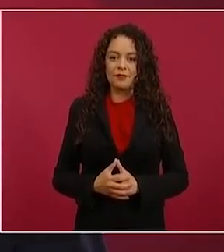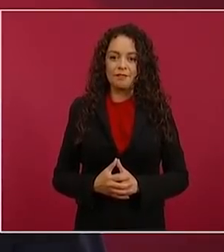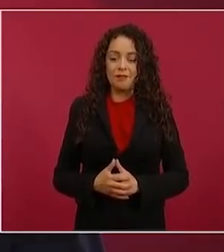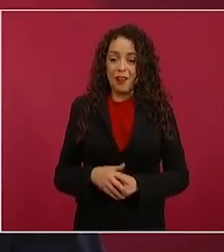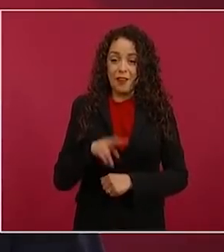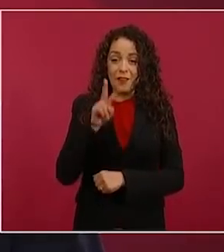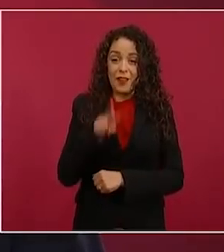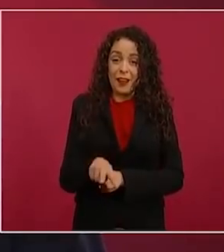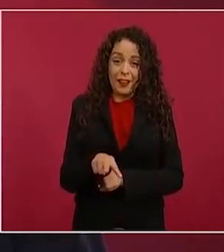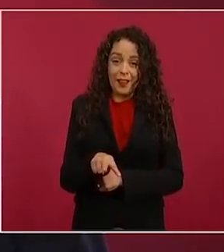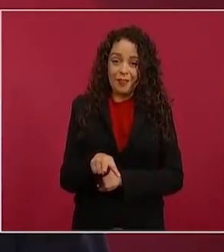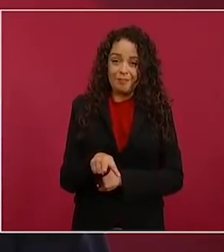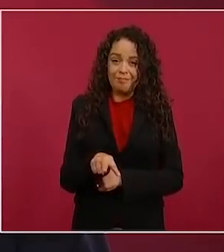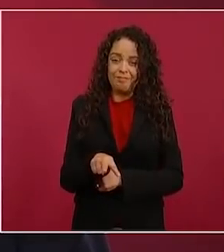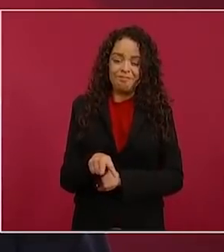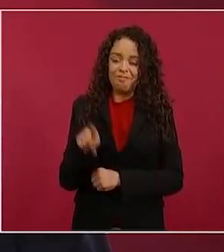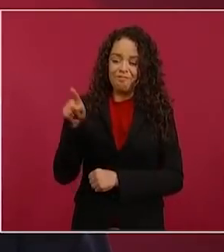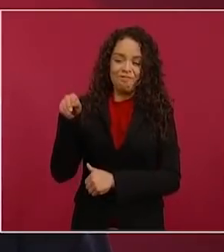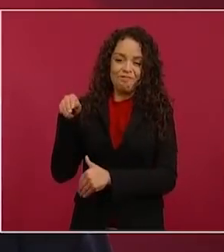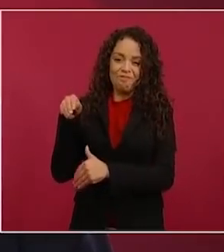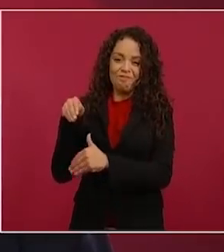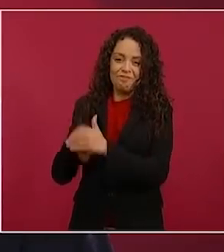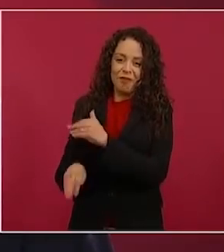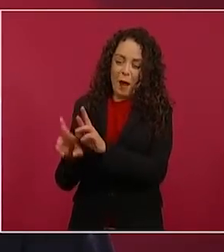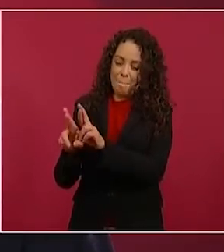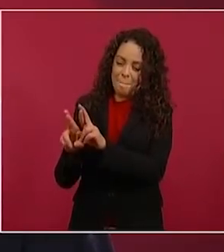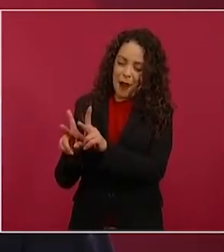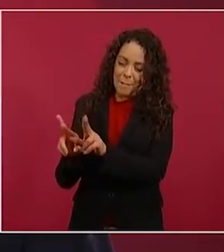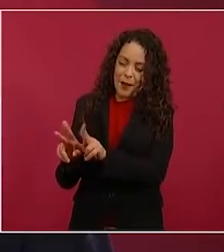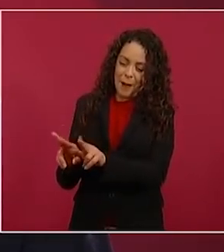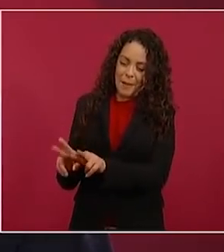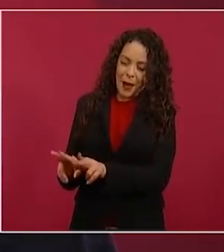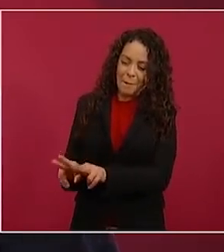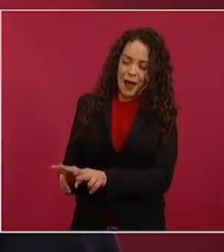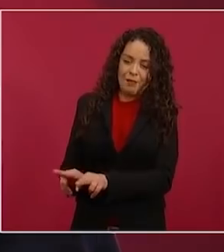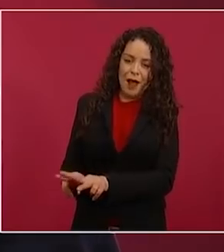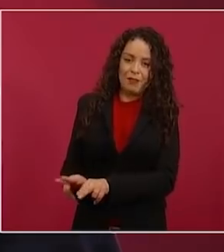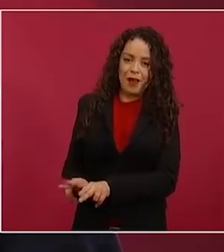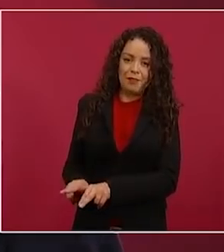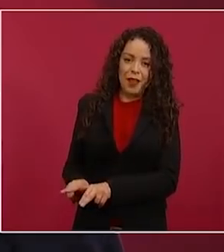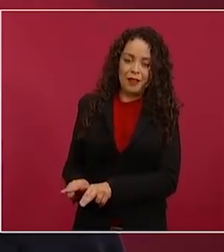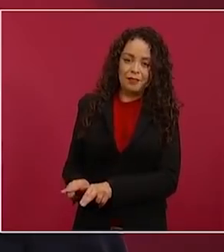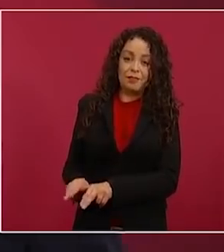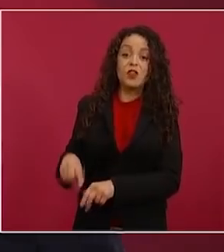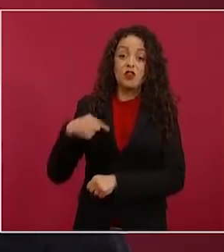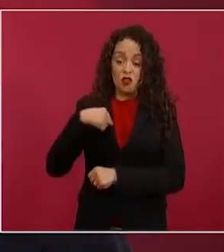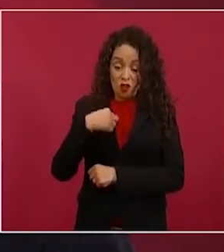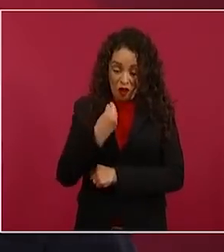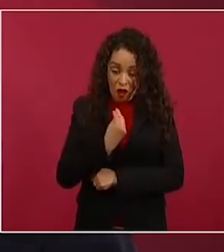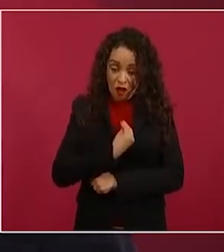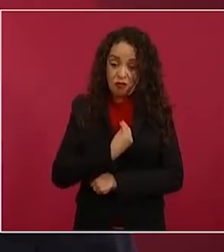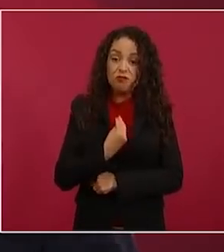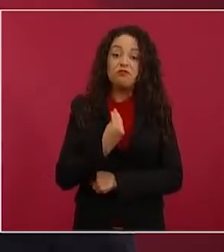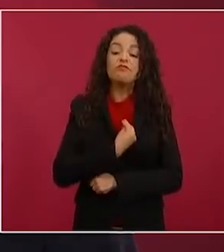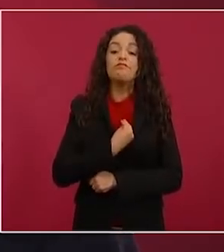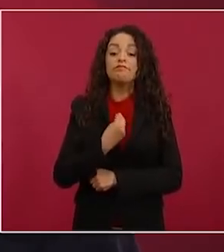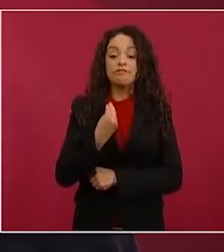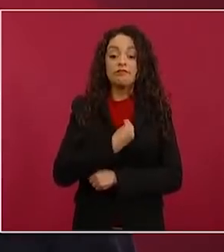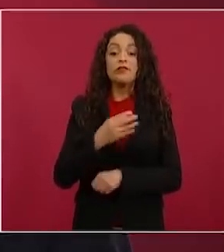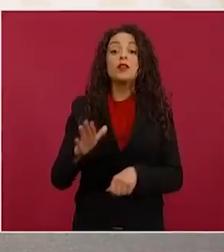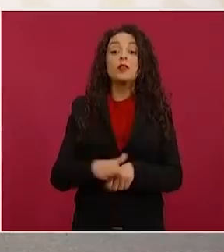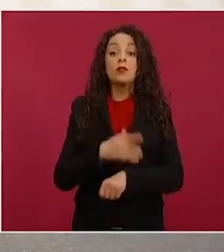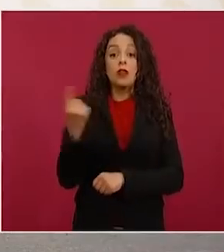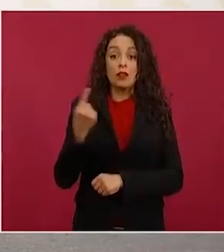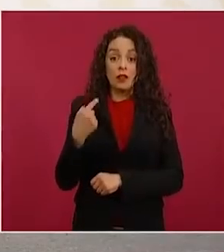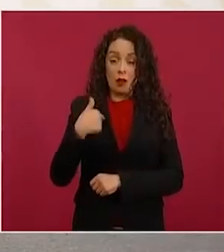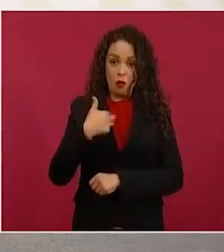yo he aguantado, he resistido porque tengo un escudo